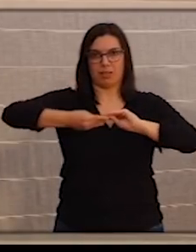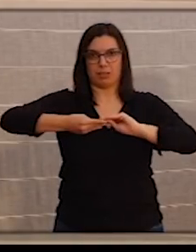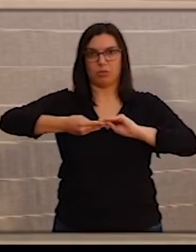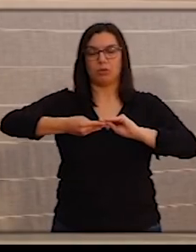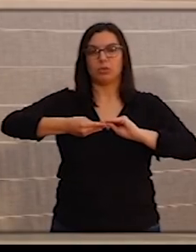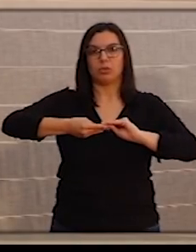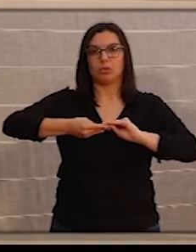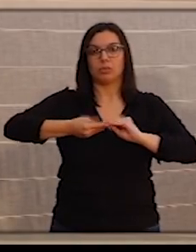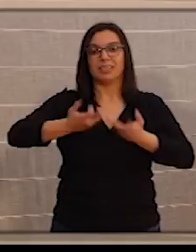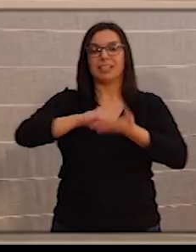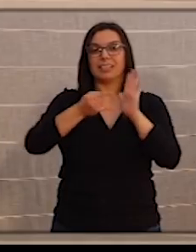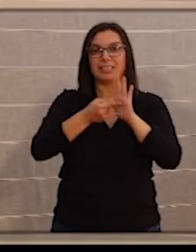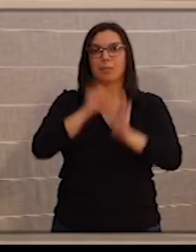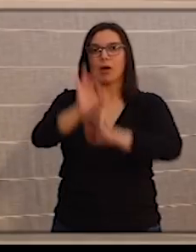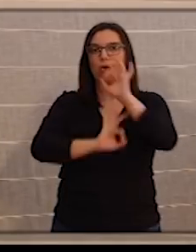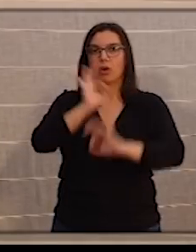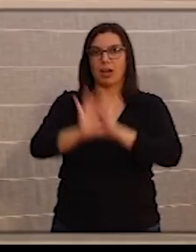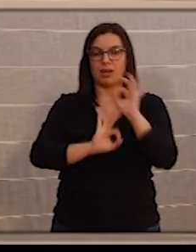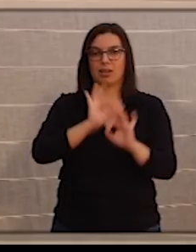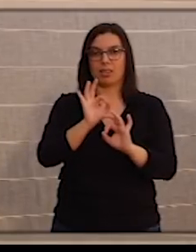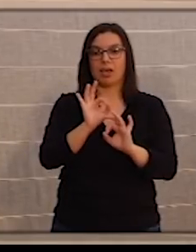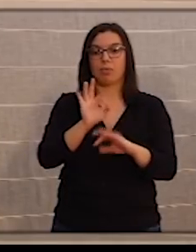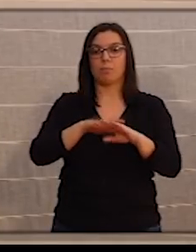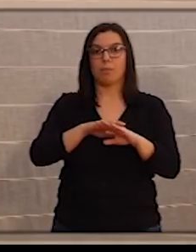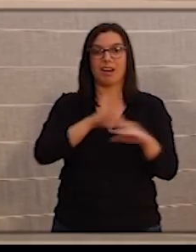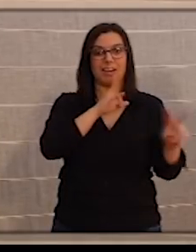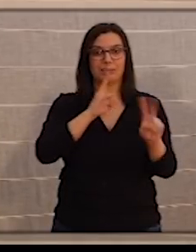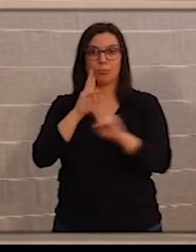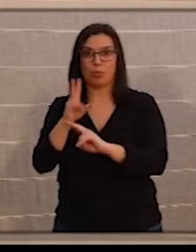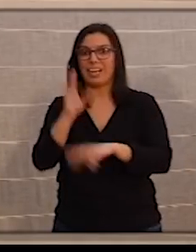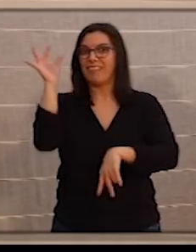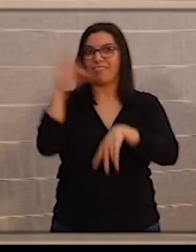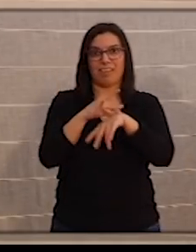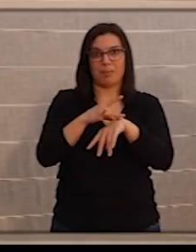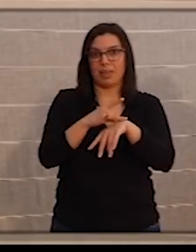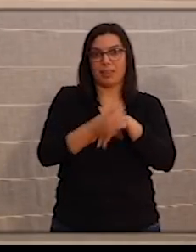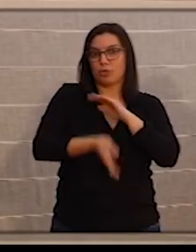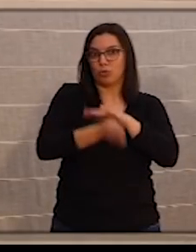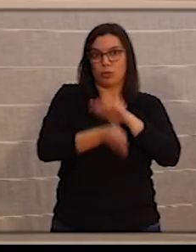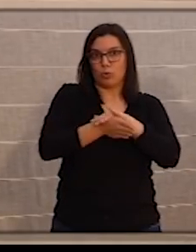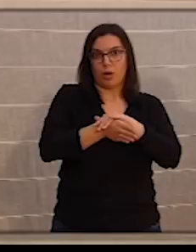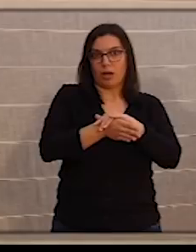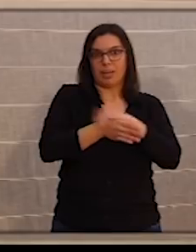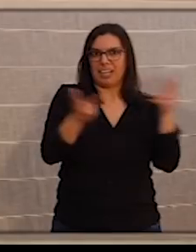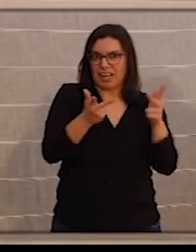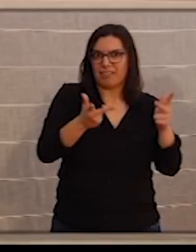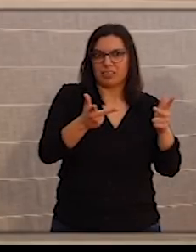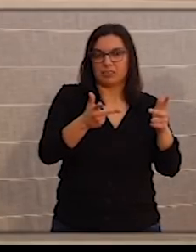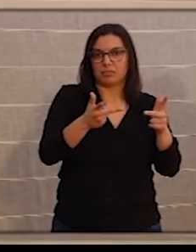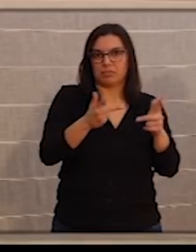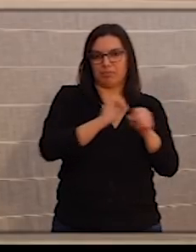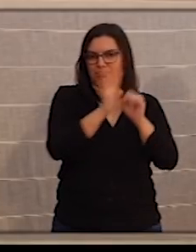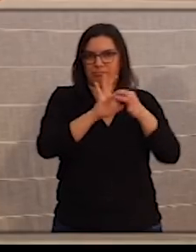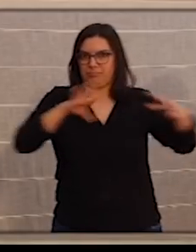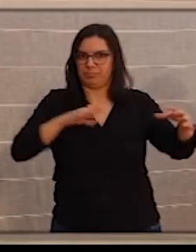que hacer que el sistema esté organizado para seguir dando respuesta a aquellas enfermedades prevalentes y graves que tenemos que seguir dando respuesta